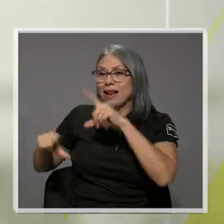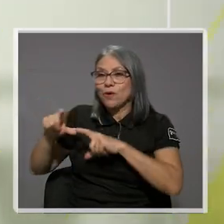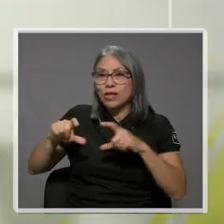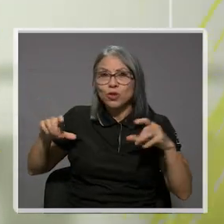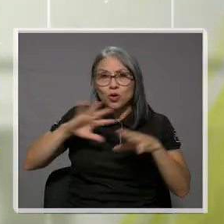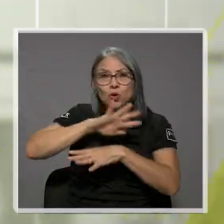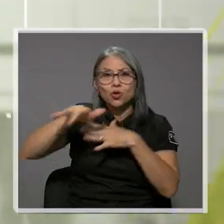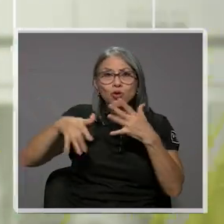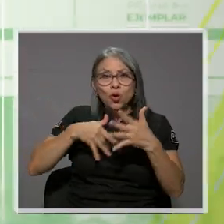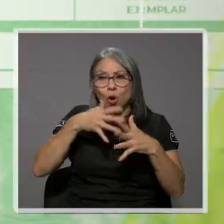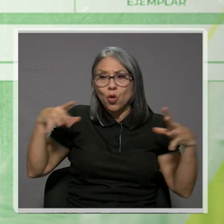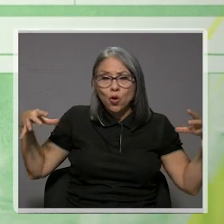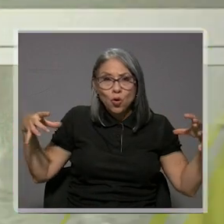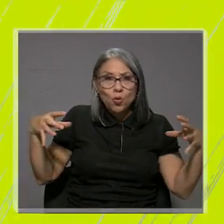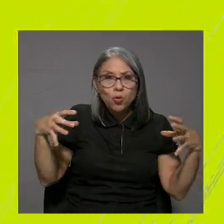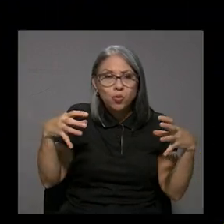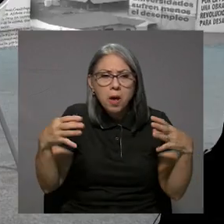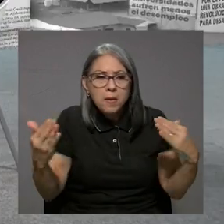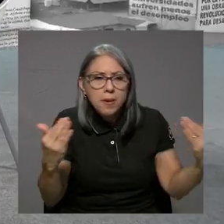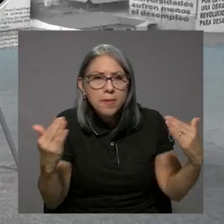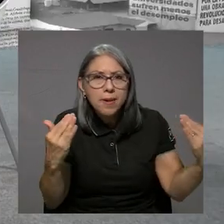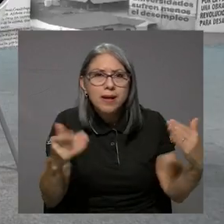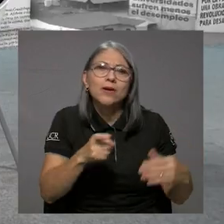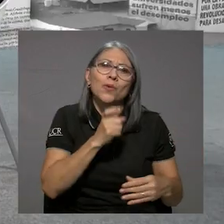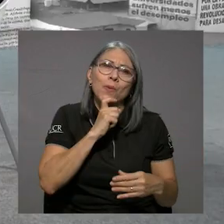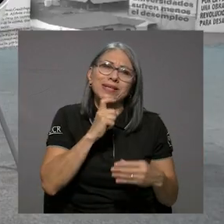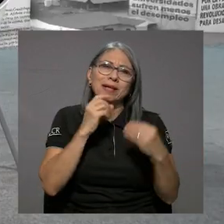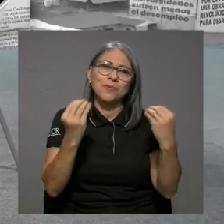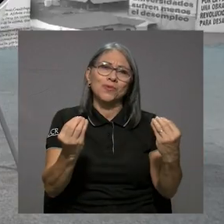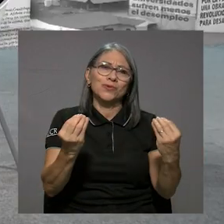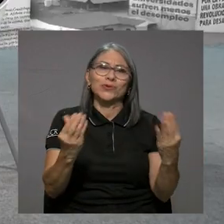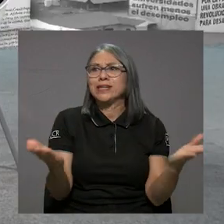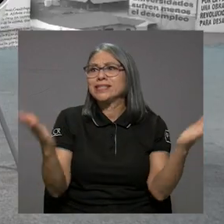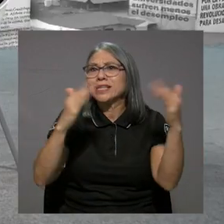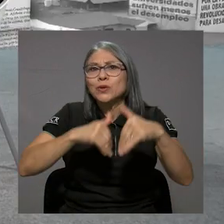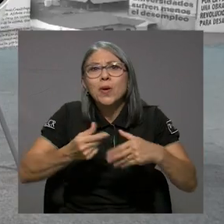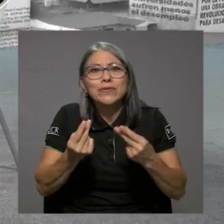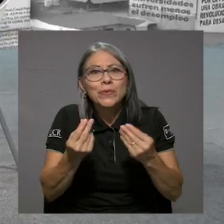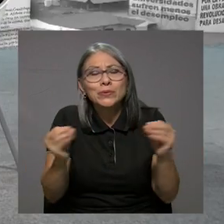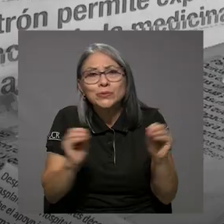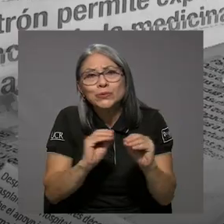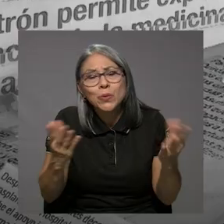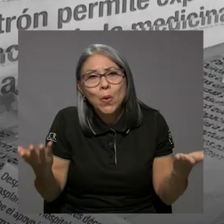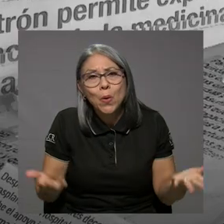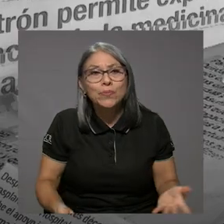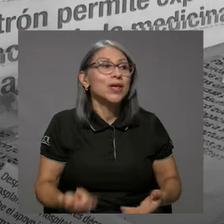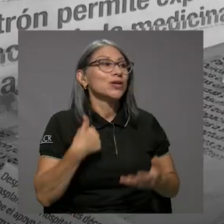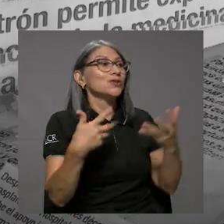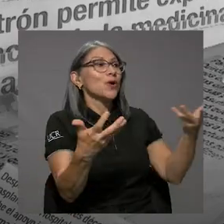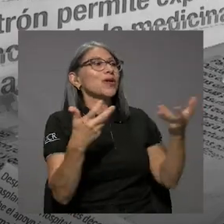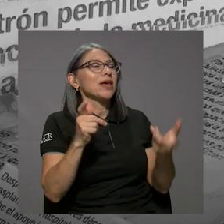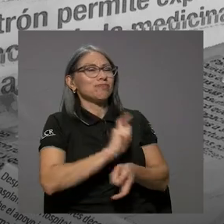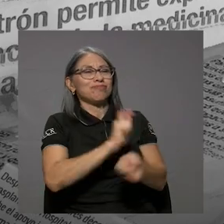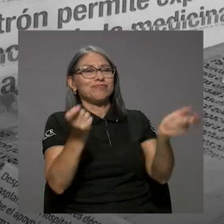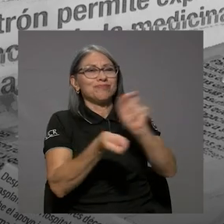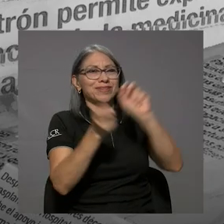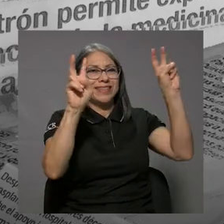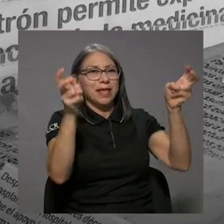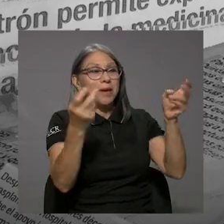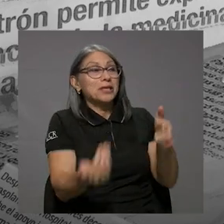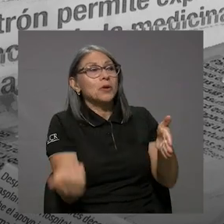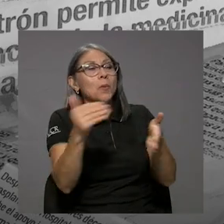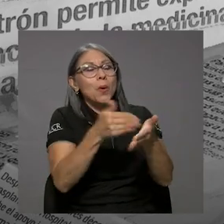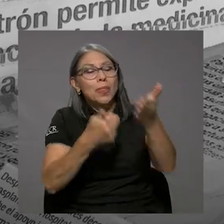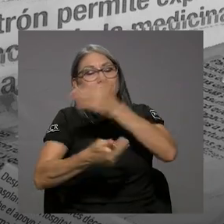laboratorio, cuesta mucho que lo hagan. Cuesta mucho. Y menos sin recursos. Yo quiero darle vuelta al tema, pero es como volver a